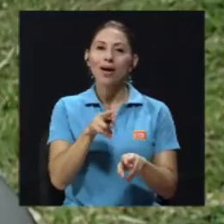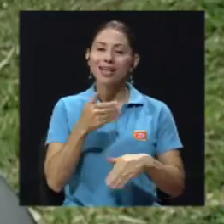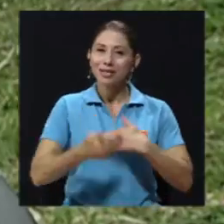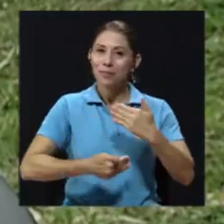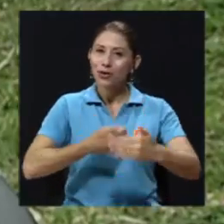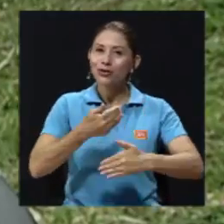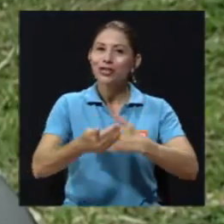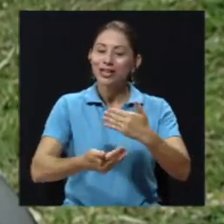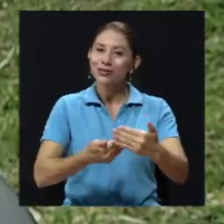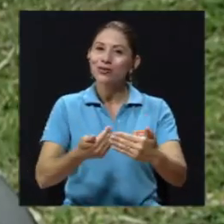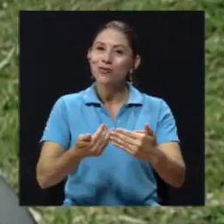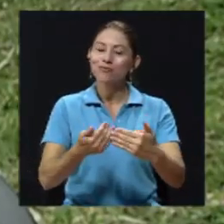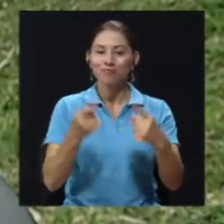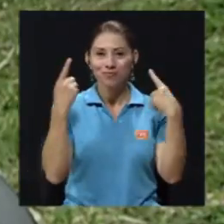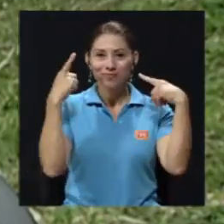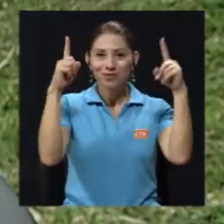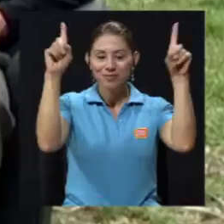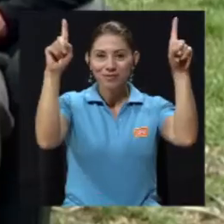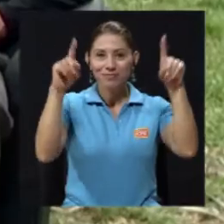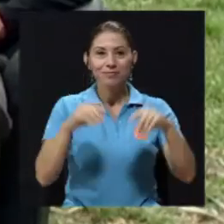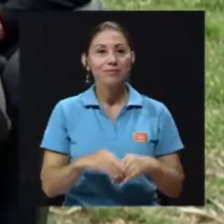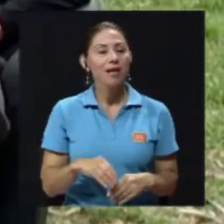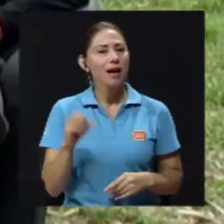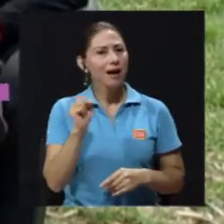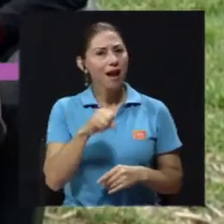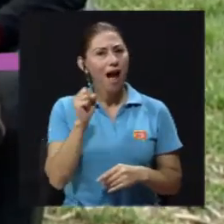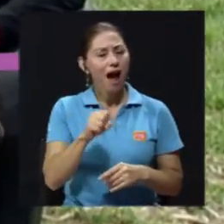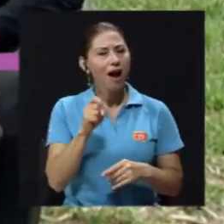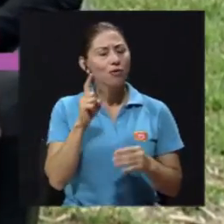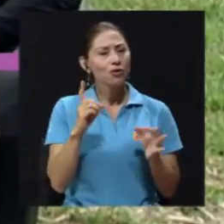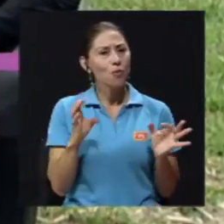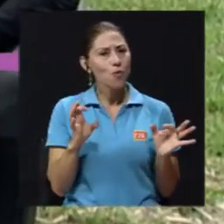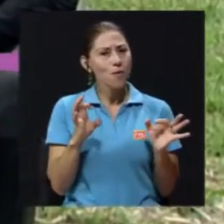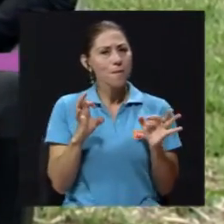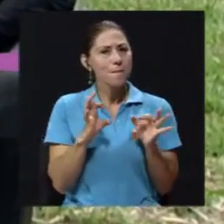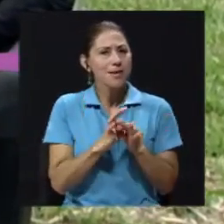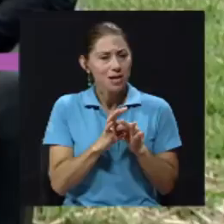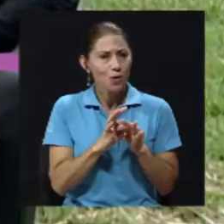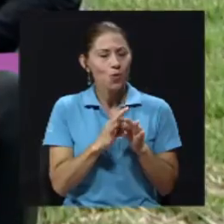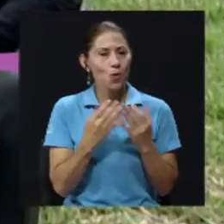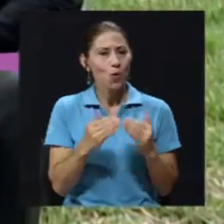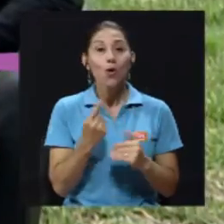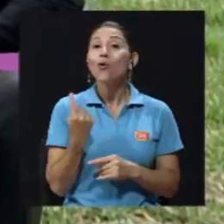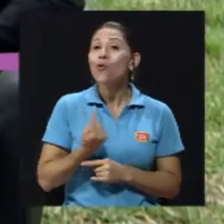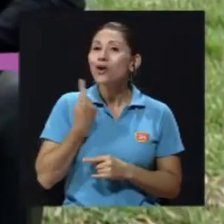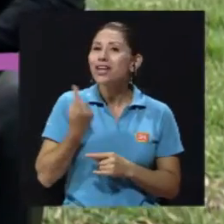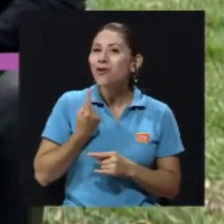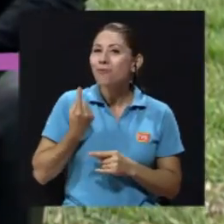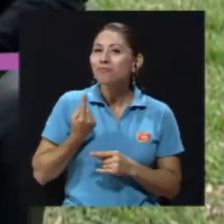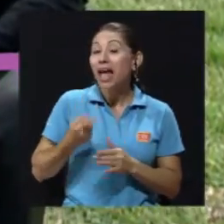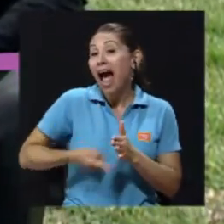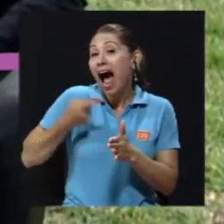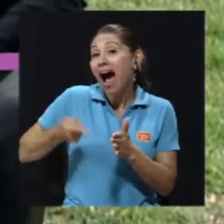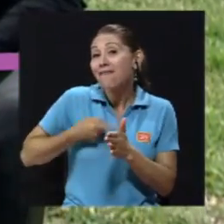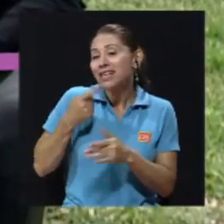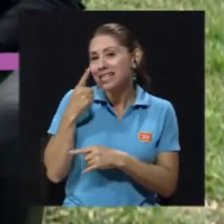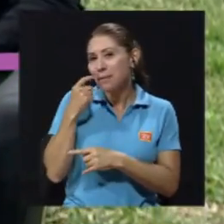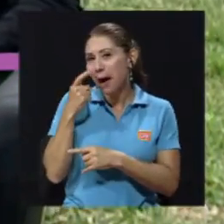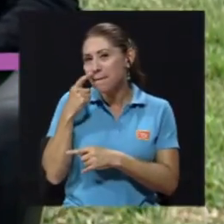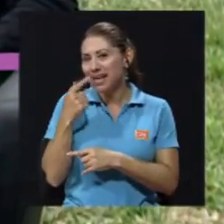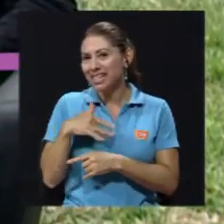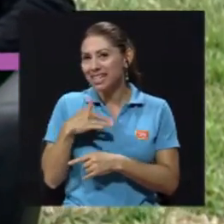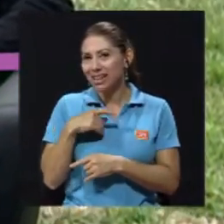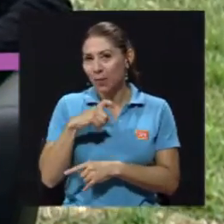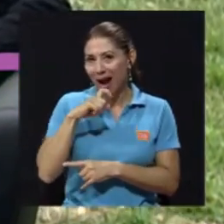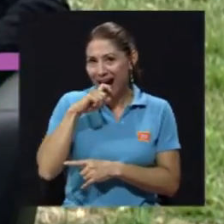proceso se lleva de una manera exitosa. Claro, es un vínculo, ¿verdad? Único, único. Se desarrolla, a veces hay papás que se ponen